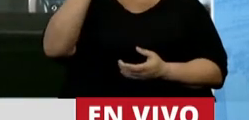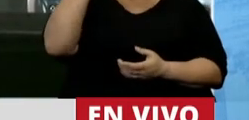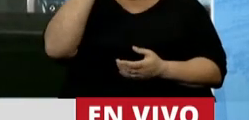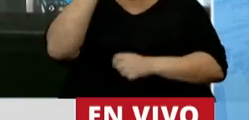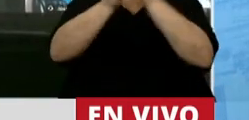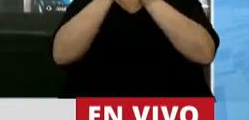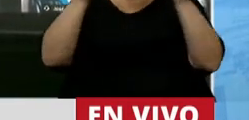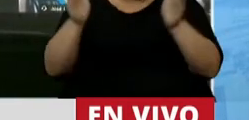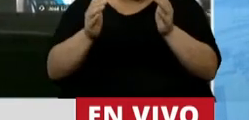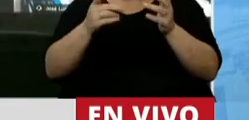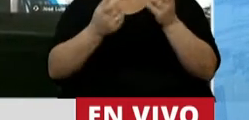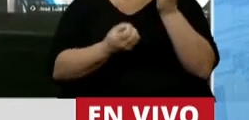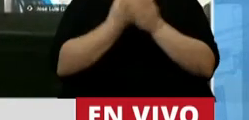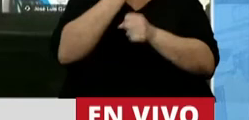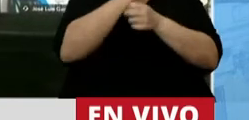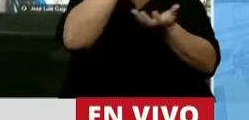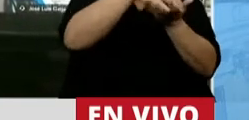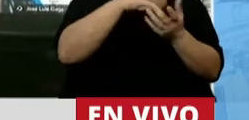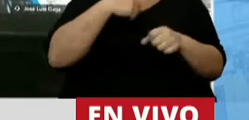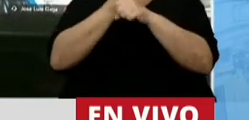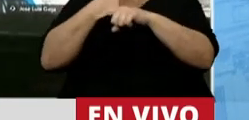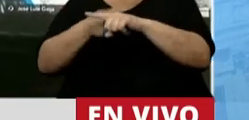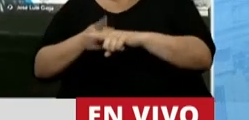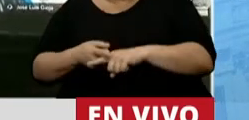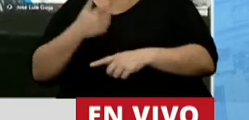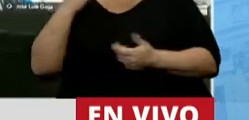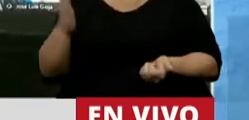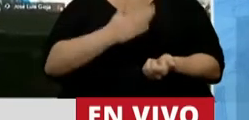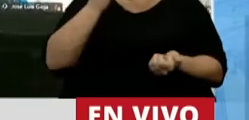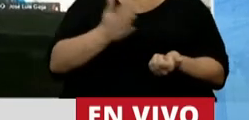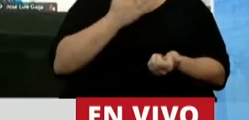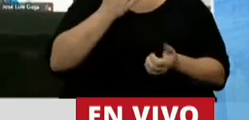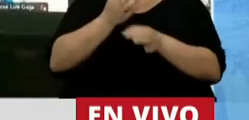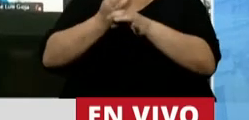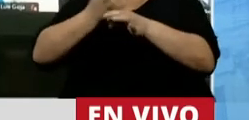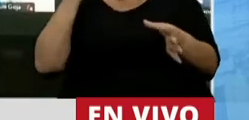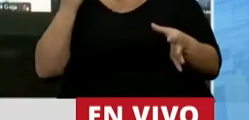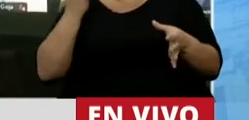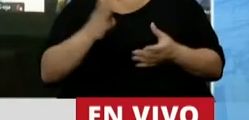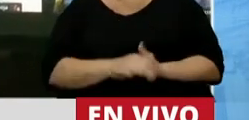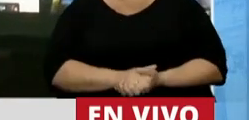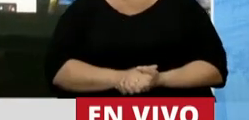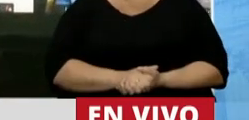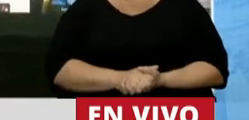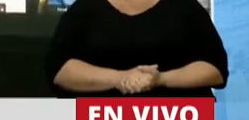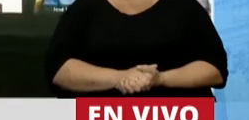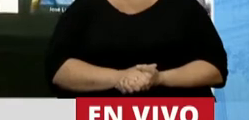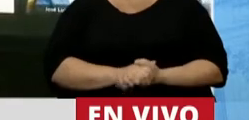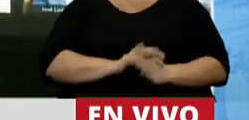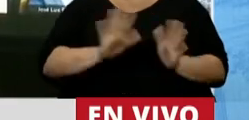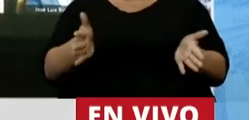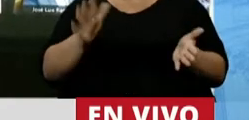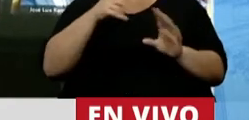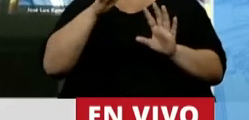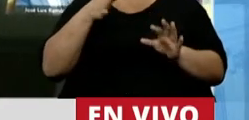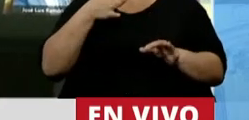en las pymes, en los emprendedores, cuentapropistas, productores, profesionales. Saquen el pie